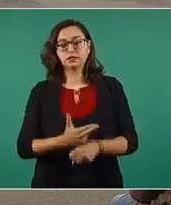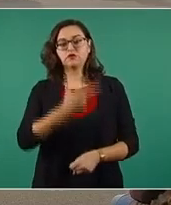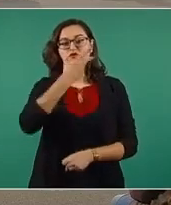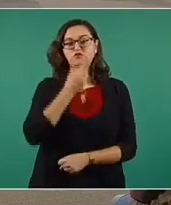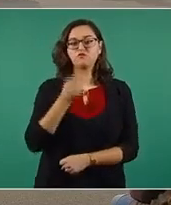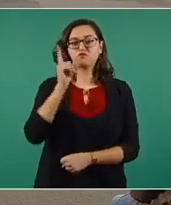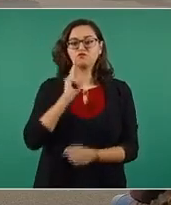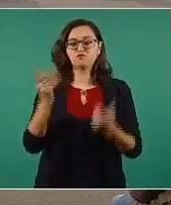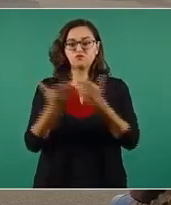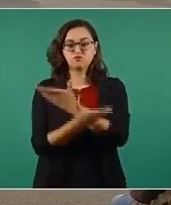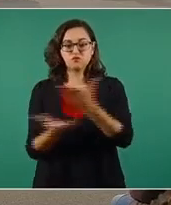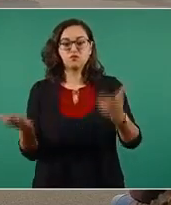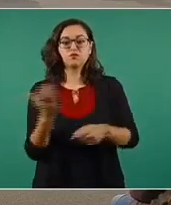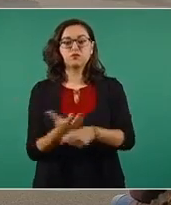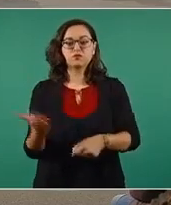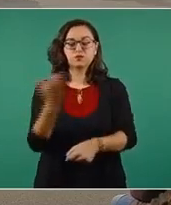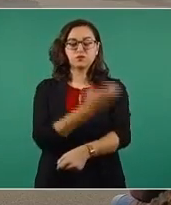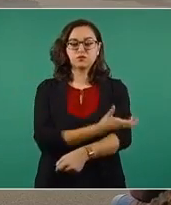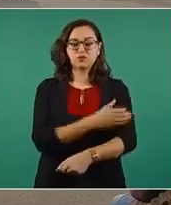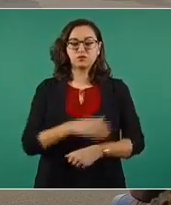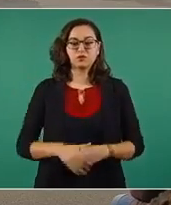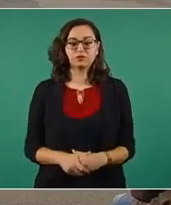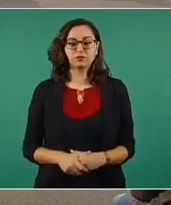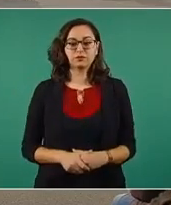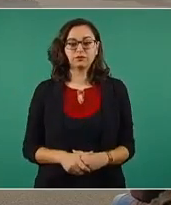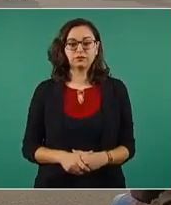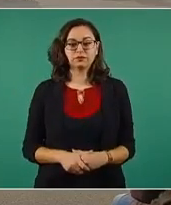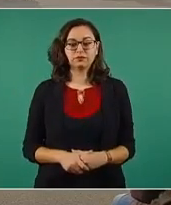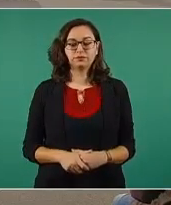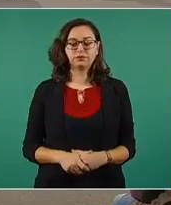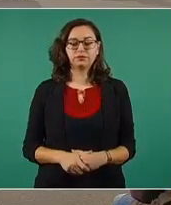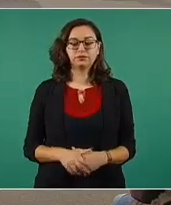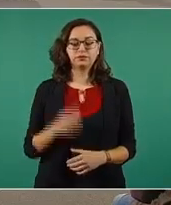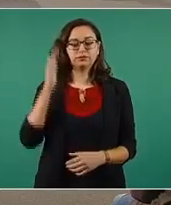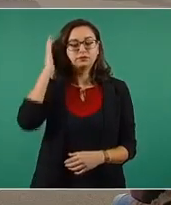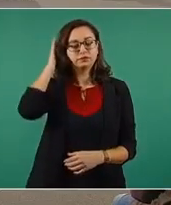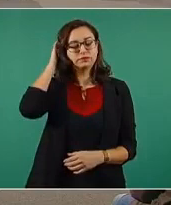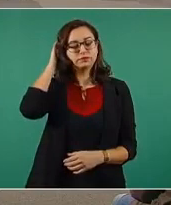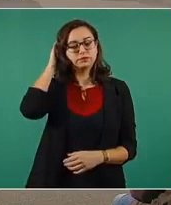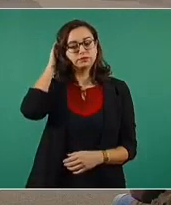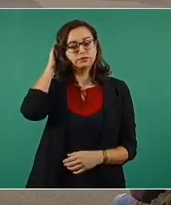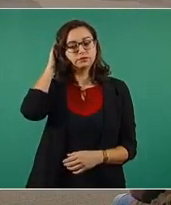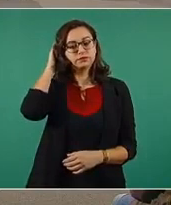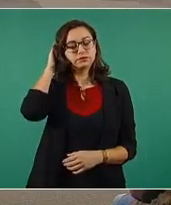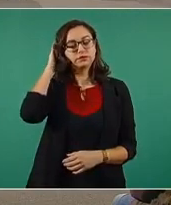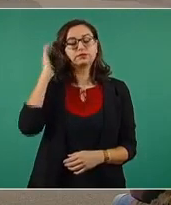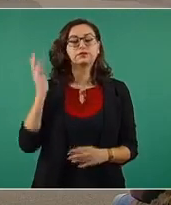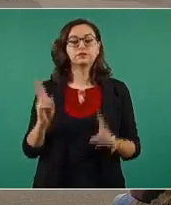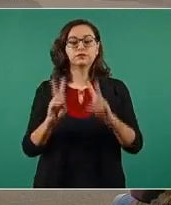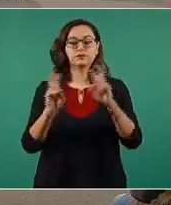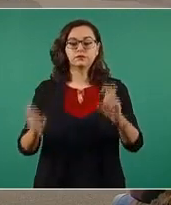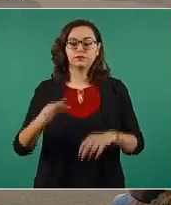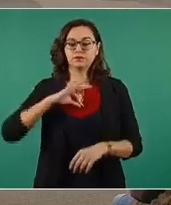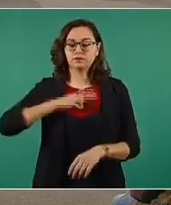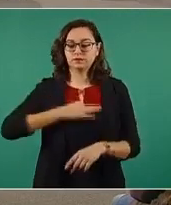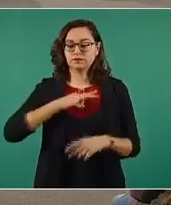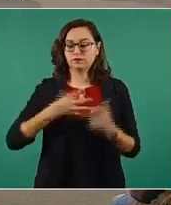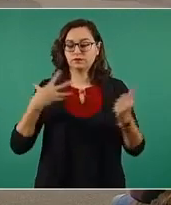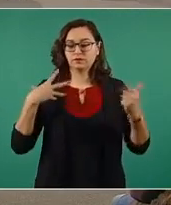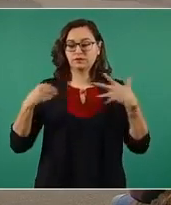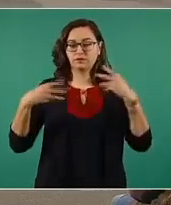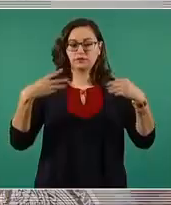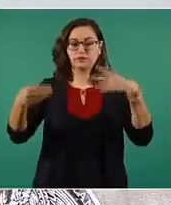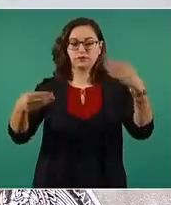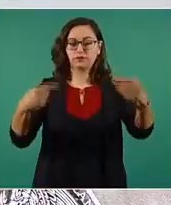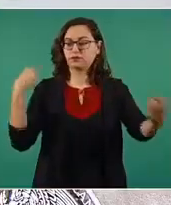Vamos a comentar sobre el estado que guarda la epidemia y sobre todo la importancia de este